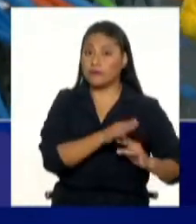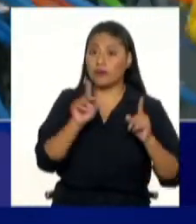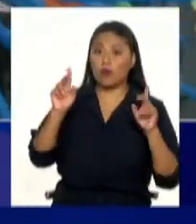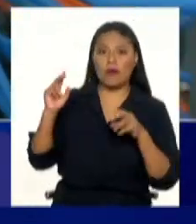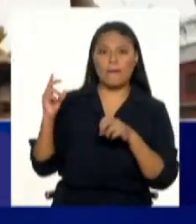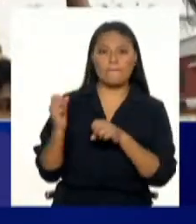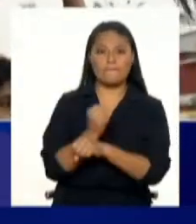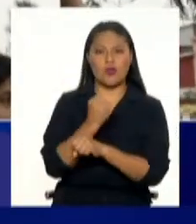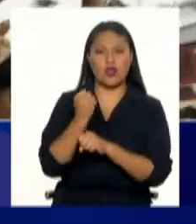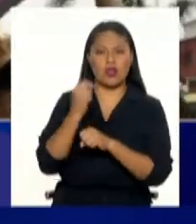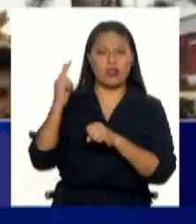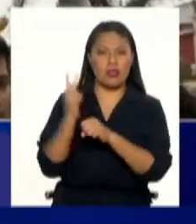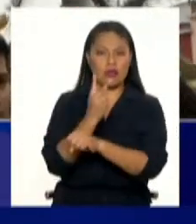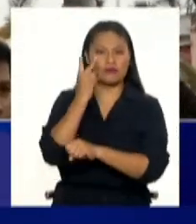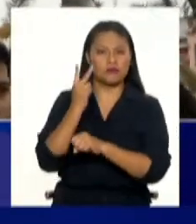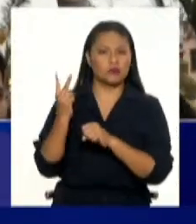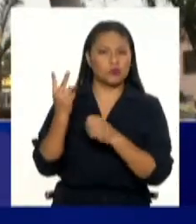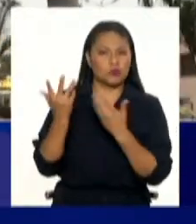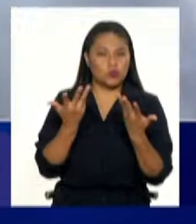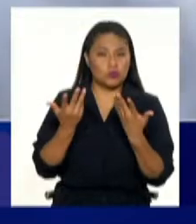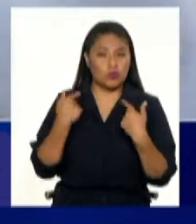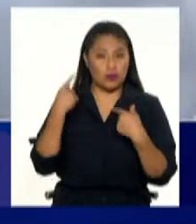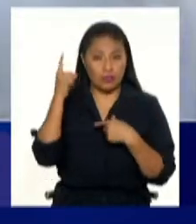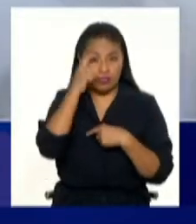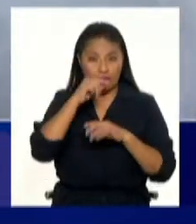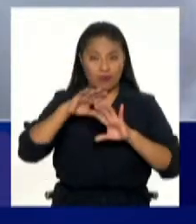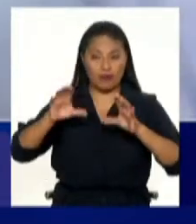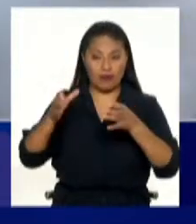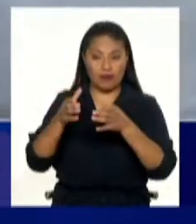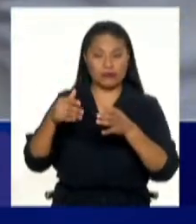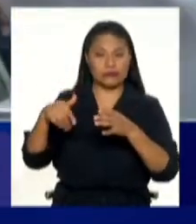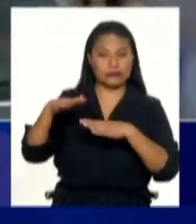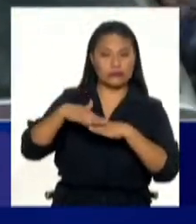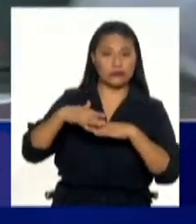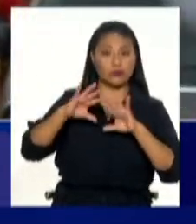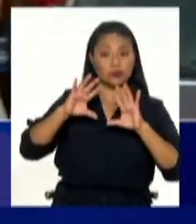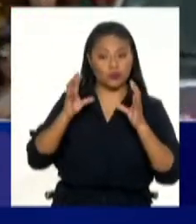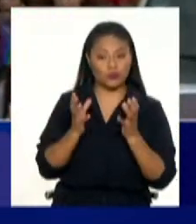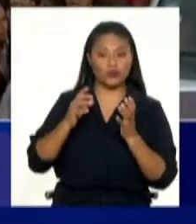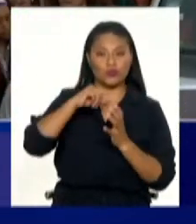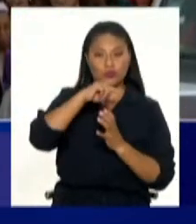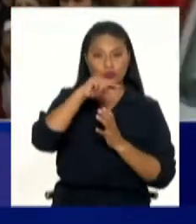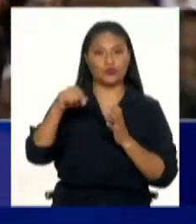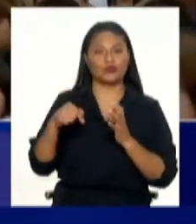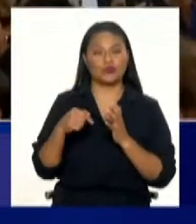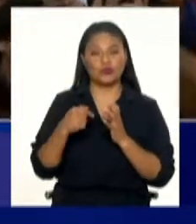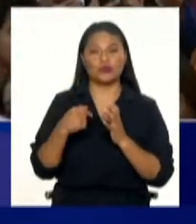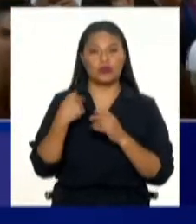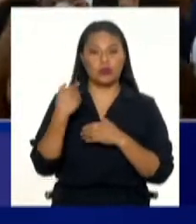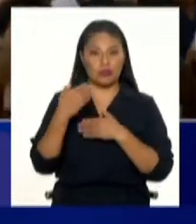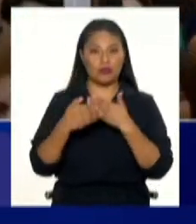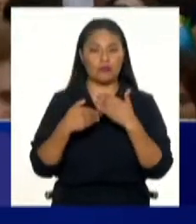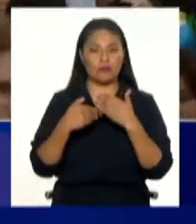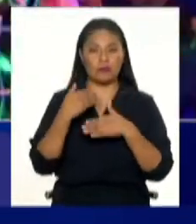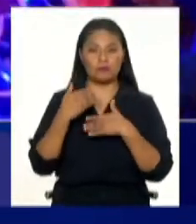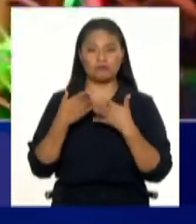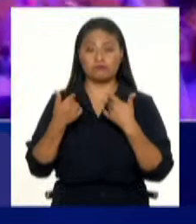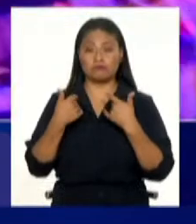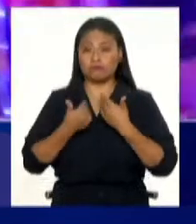violencia. ¿Cómo podría esta situación perjudicar a esta comunidad que, globalmente, pues, cada vez más tiene mayor